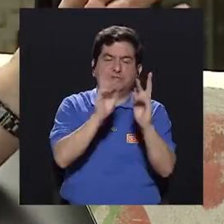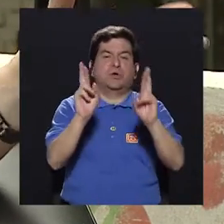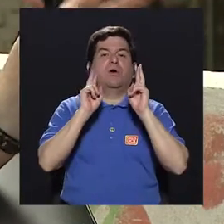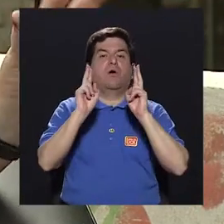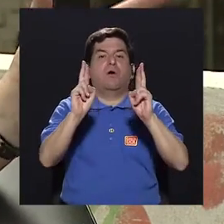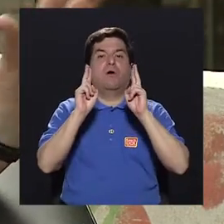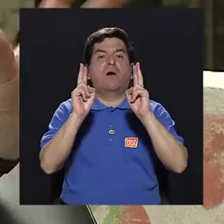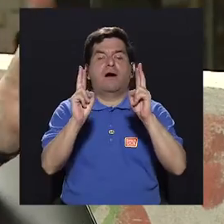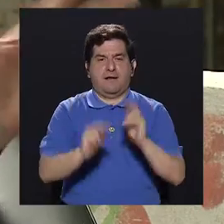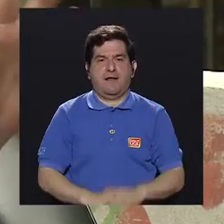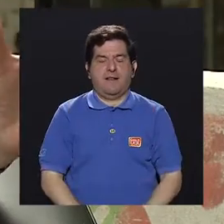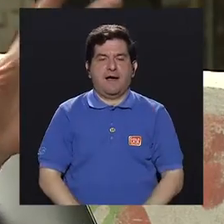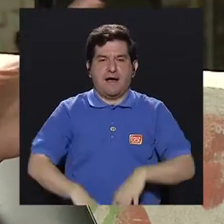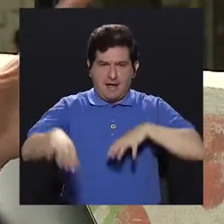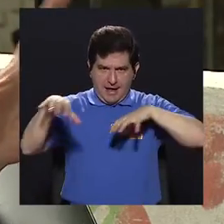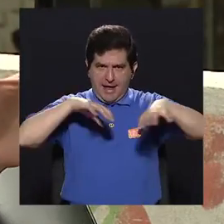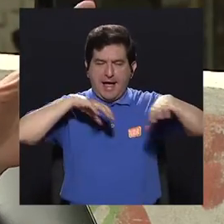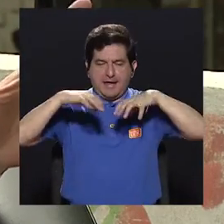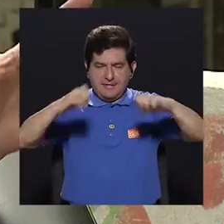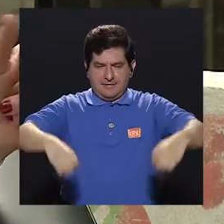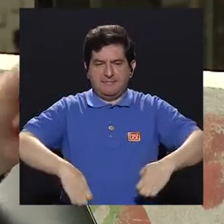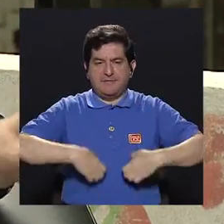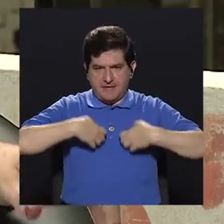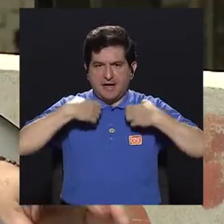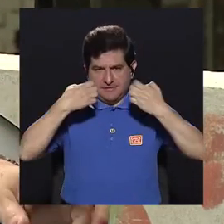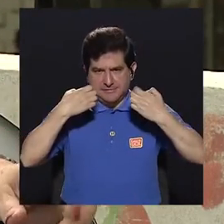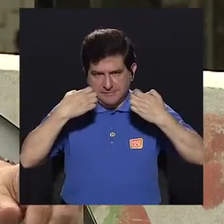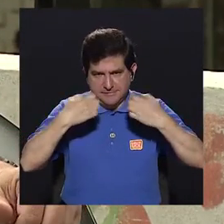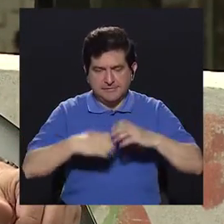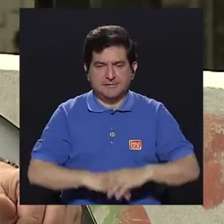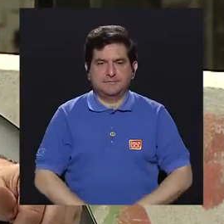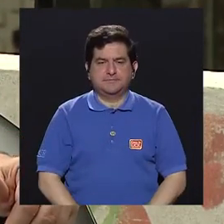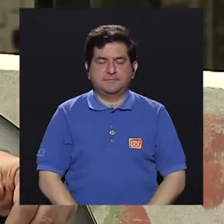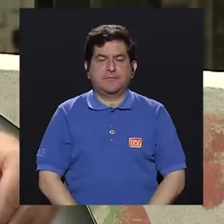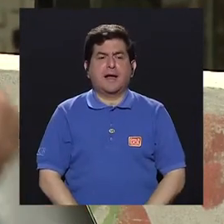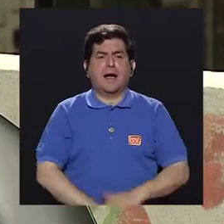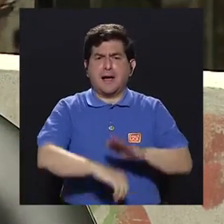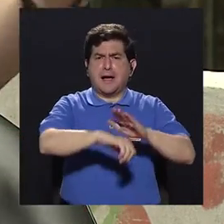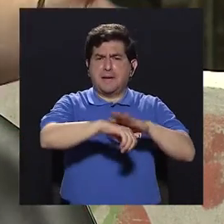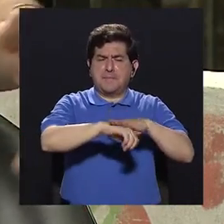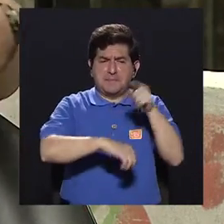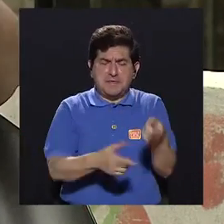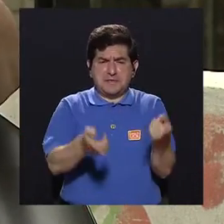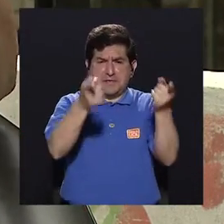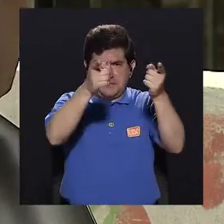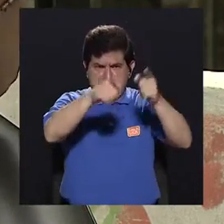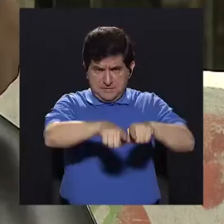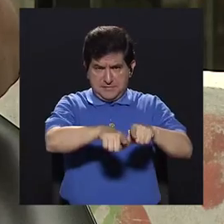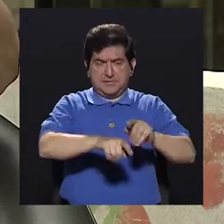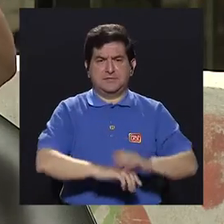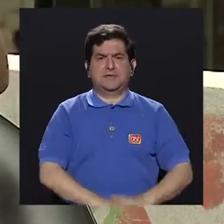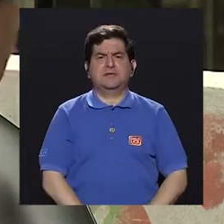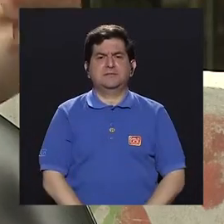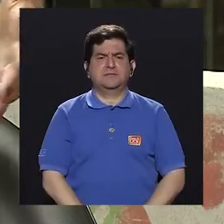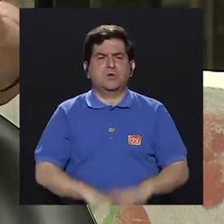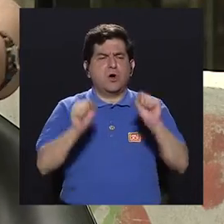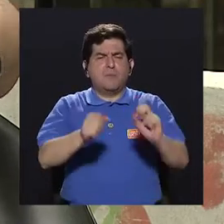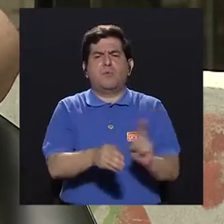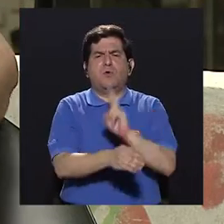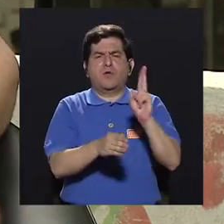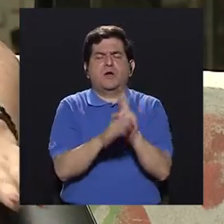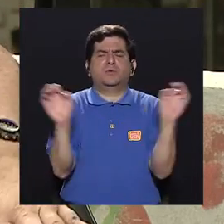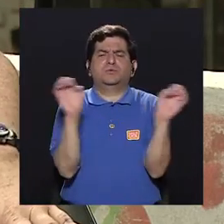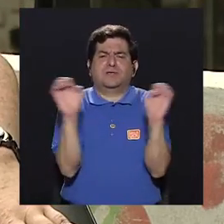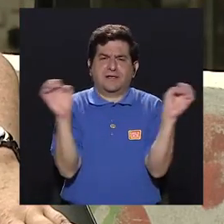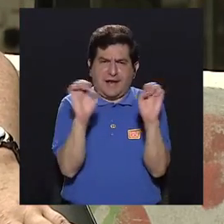ojalá haya alguna actividad, ¿verdad? Este, que nos permita gastar un